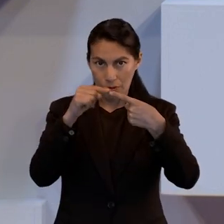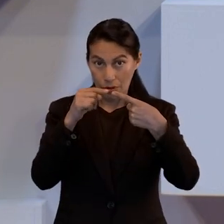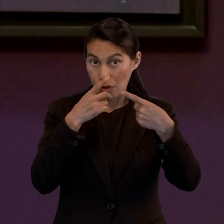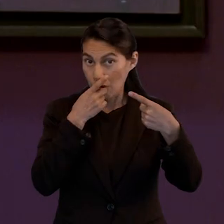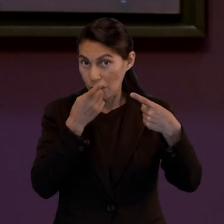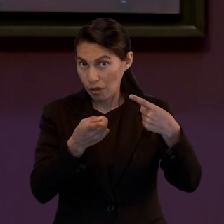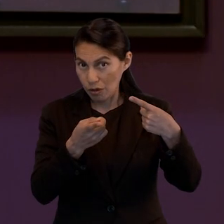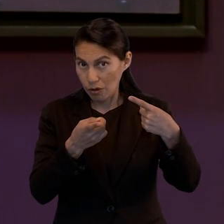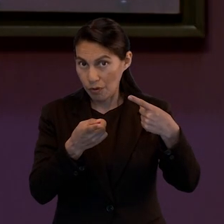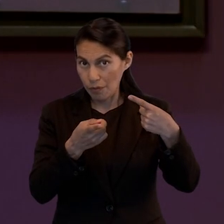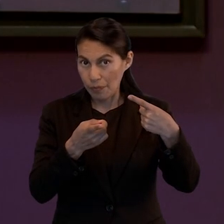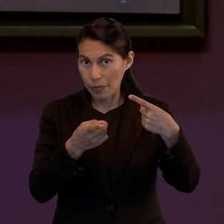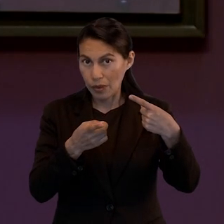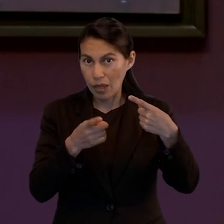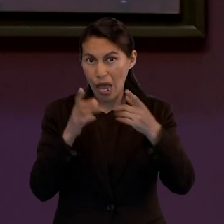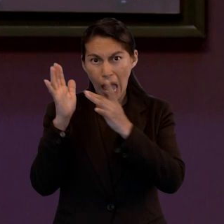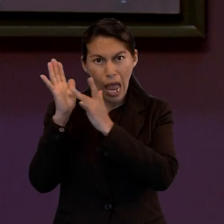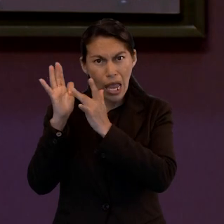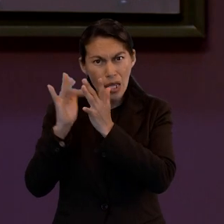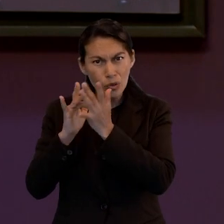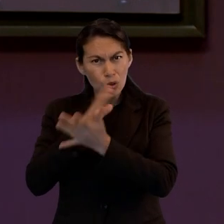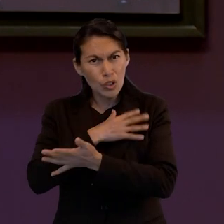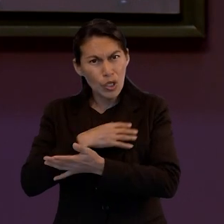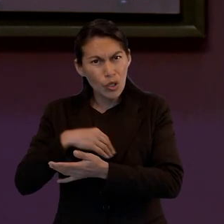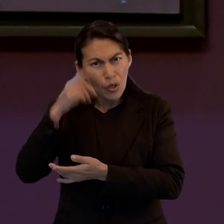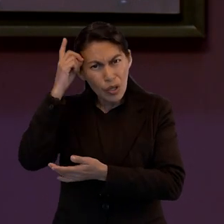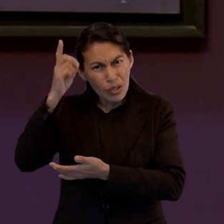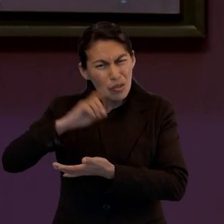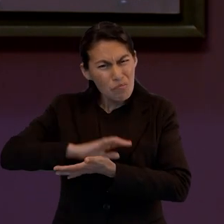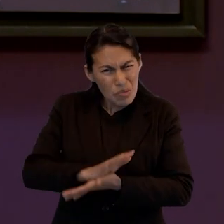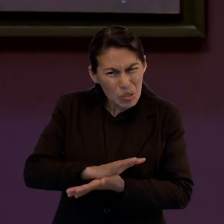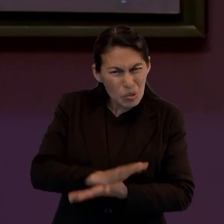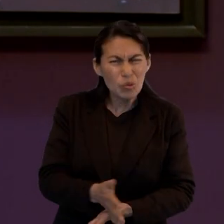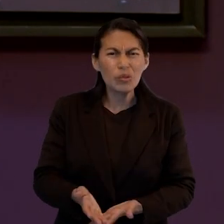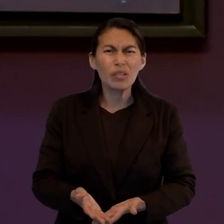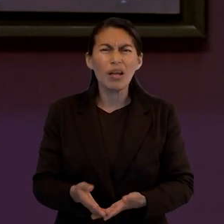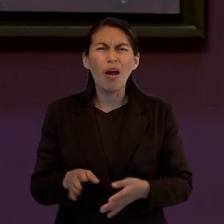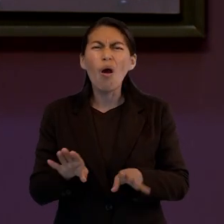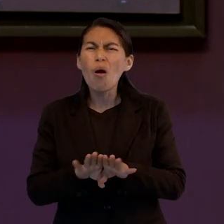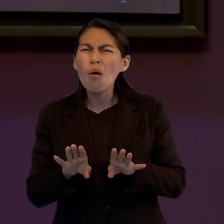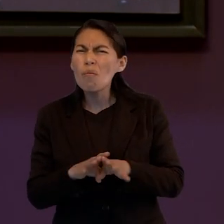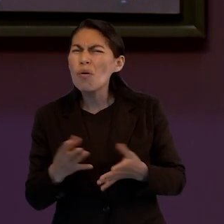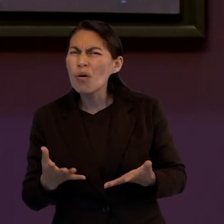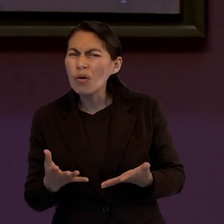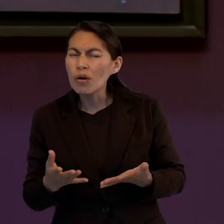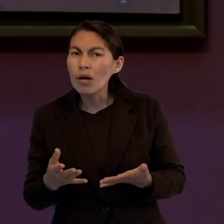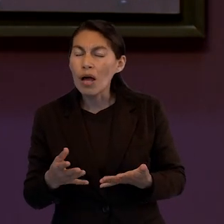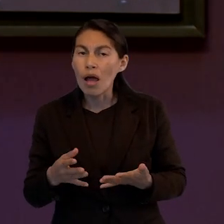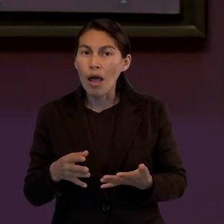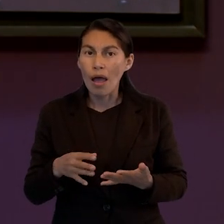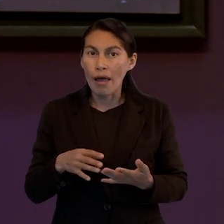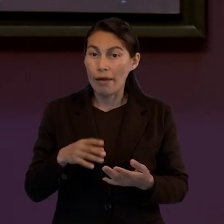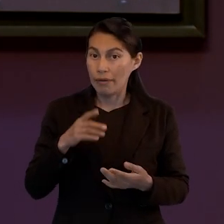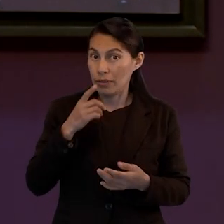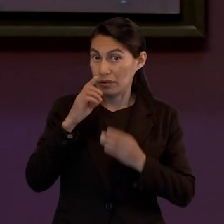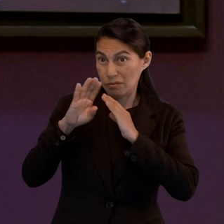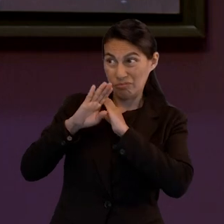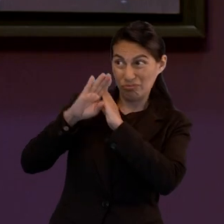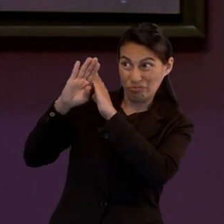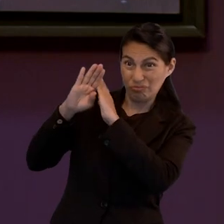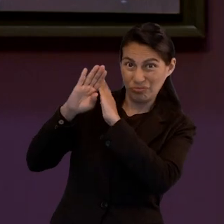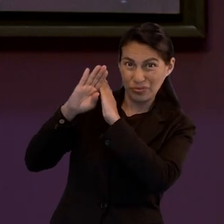mencionó fue la expresión de pisotear al Hijo de Dios. Y es que esta expresión describe el rechazo hacia